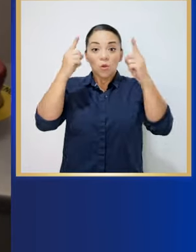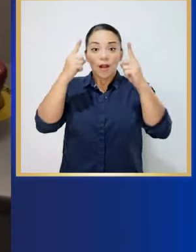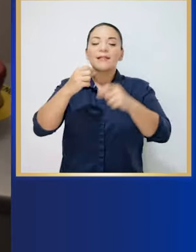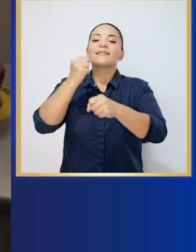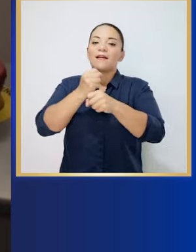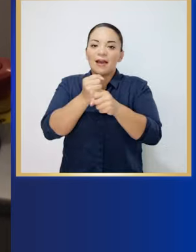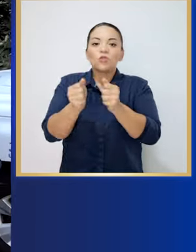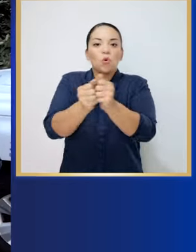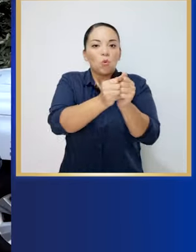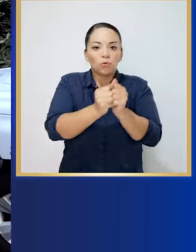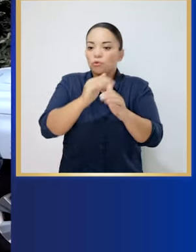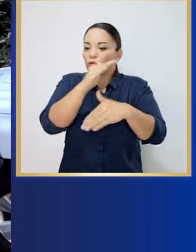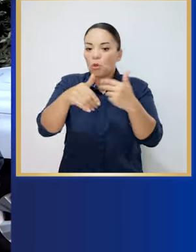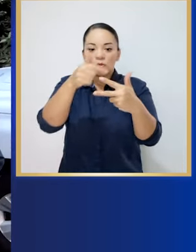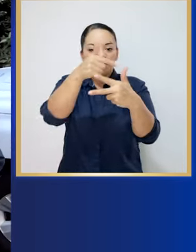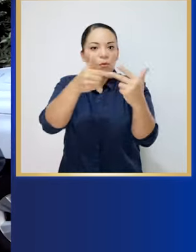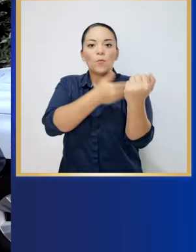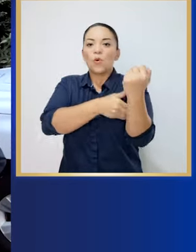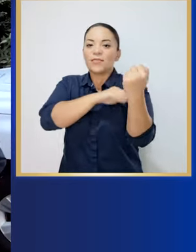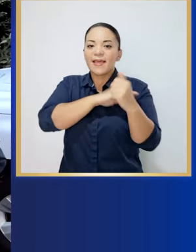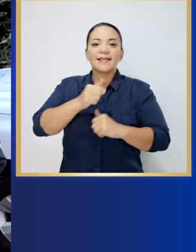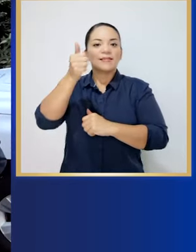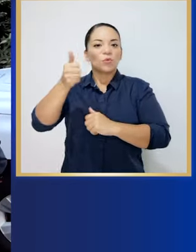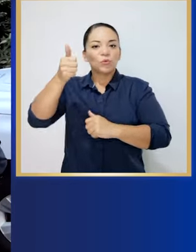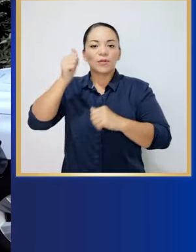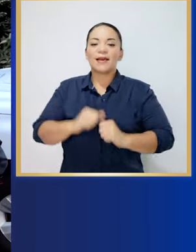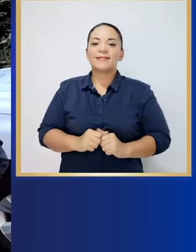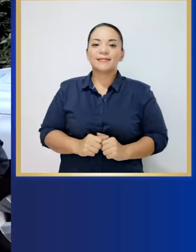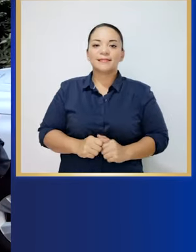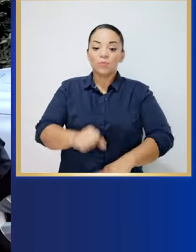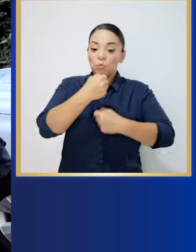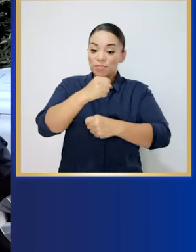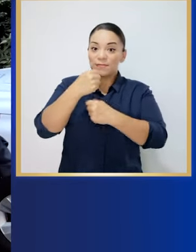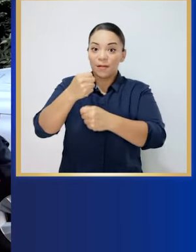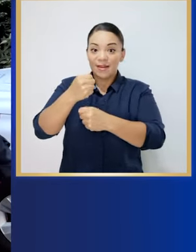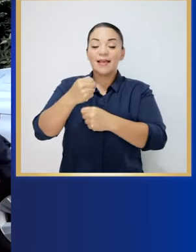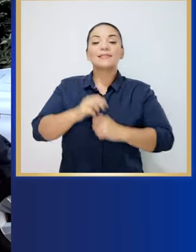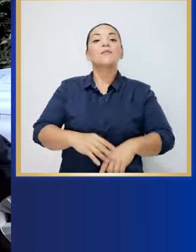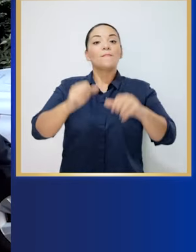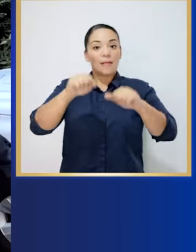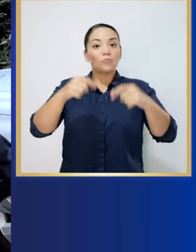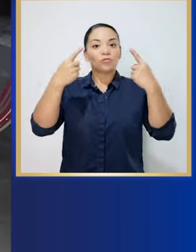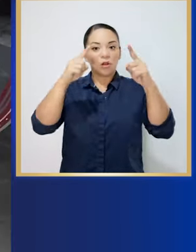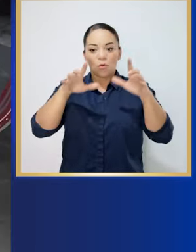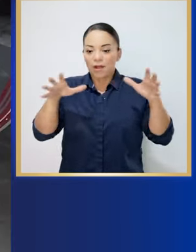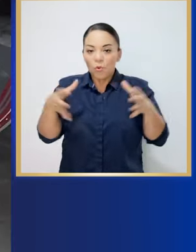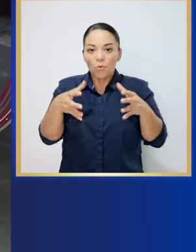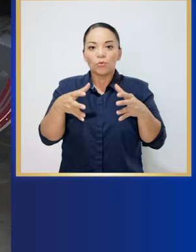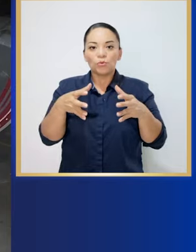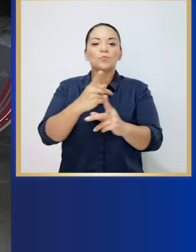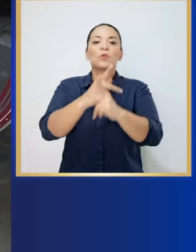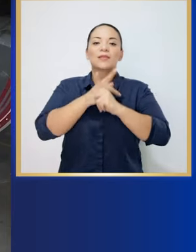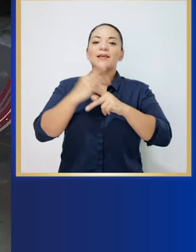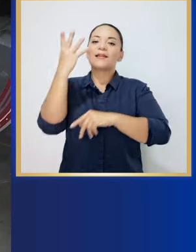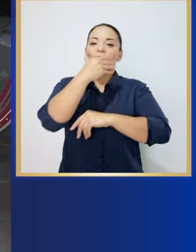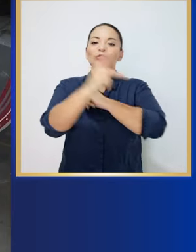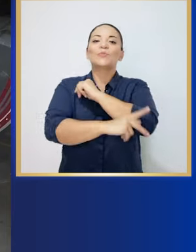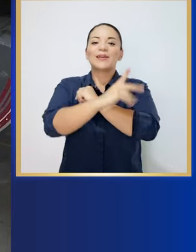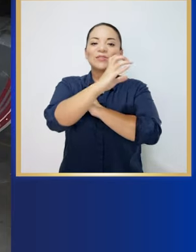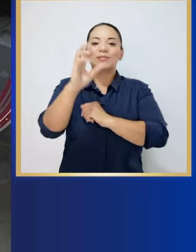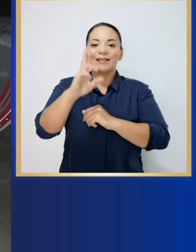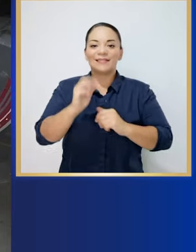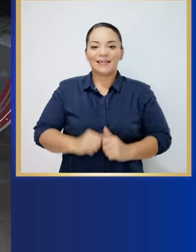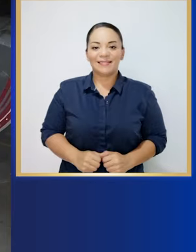trabajando juntos, con todos los poderes y autoridades claves, incluyendo los gobiernos municipales, podremos proteger a este